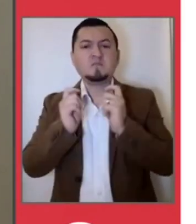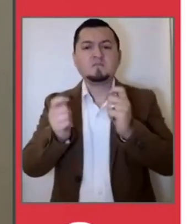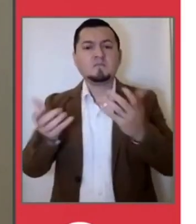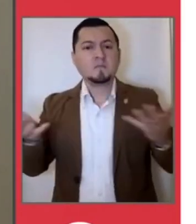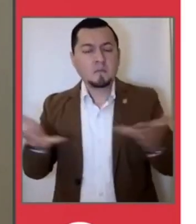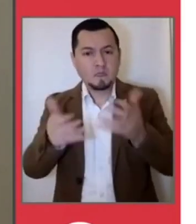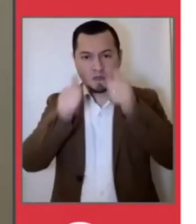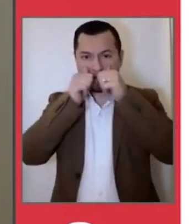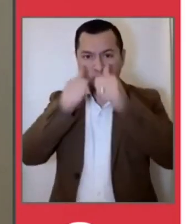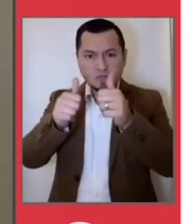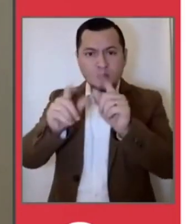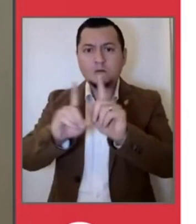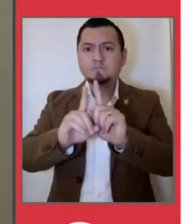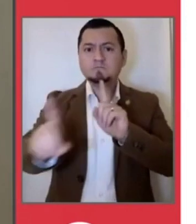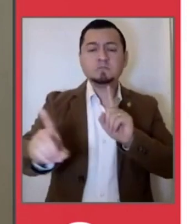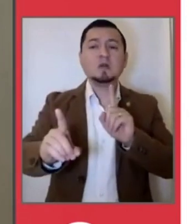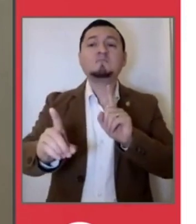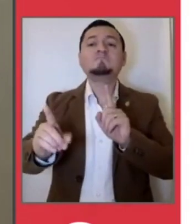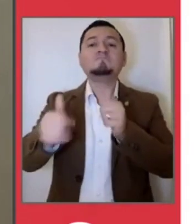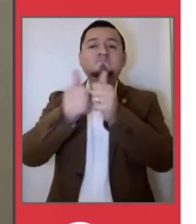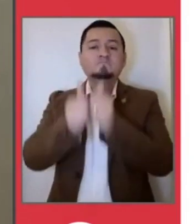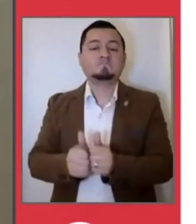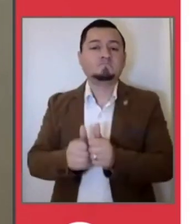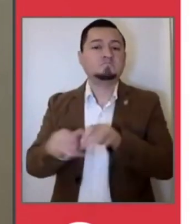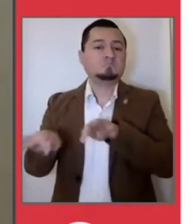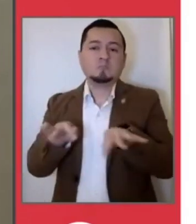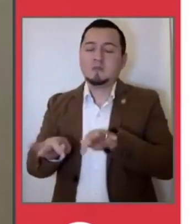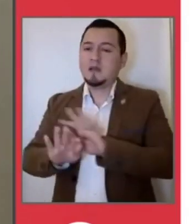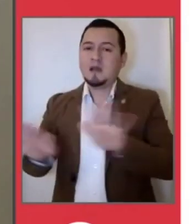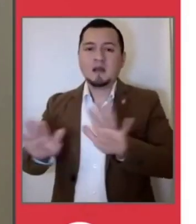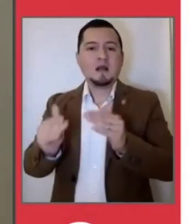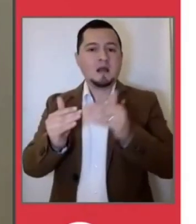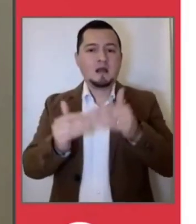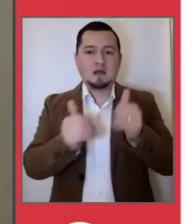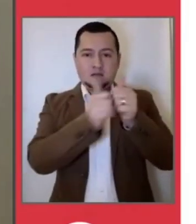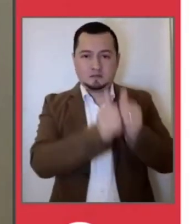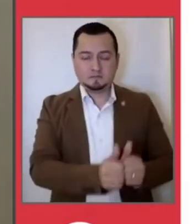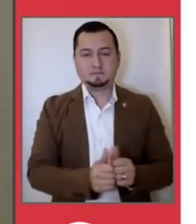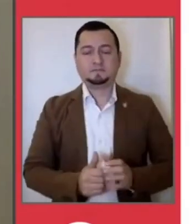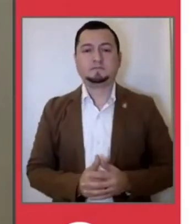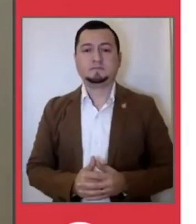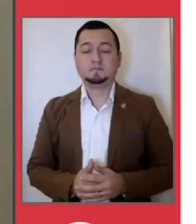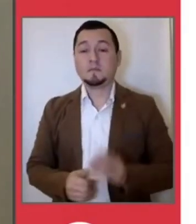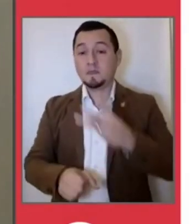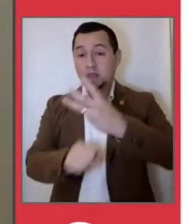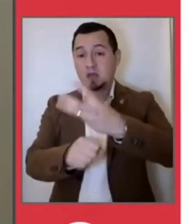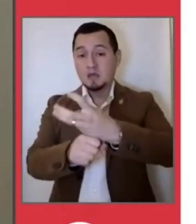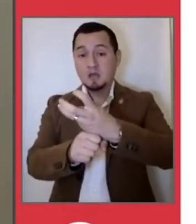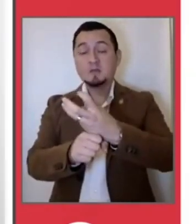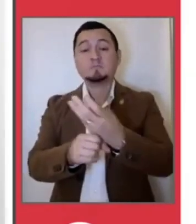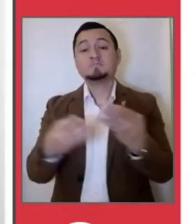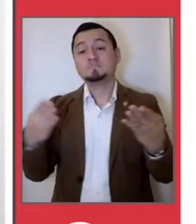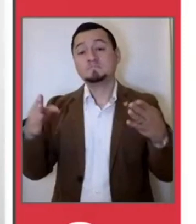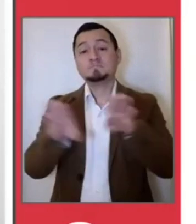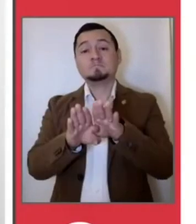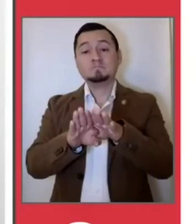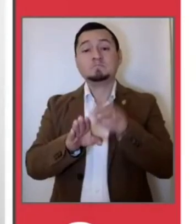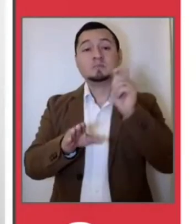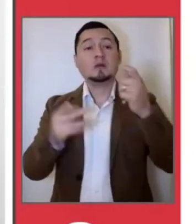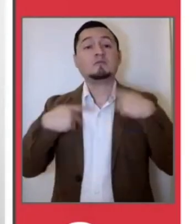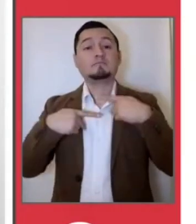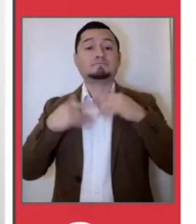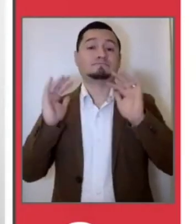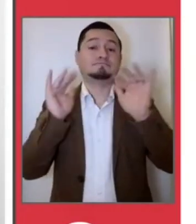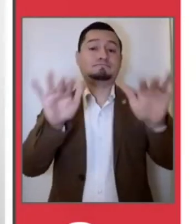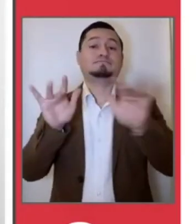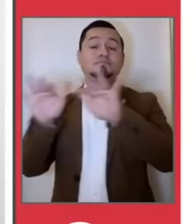haciendo trabajo a distancia salvo para las cuestiones estrictamente necesarias. Tercero, se cierran actividades que generan acumulación de